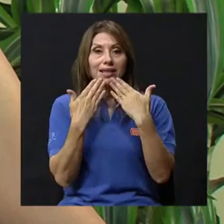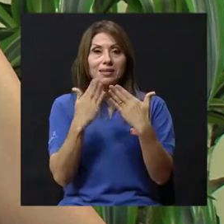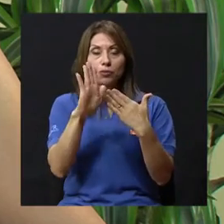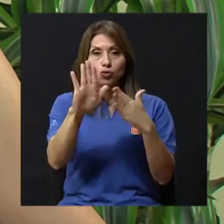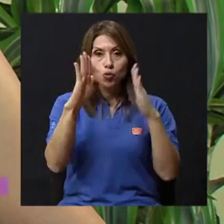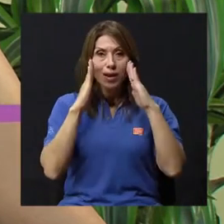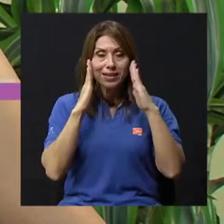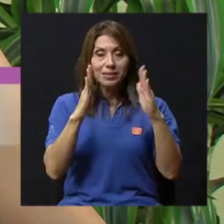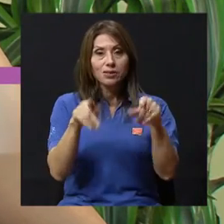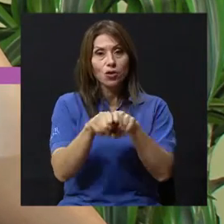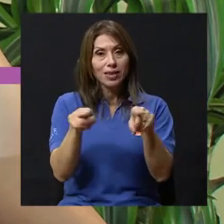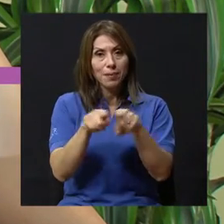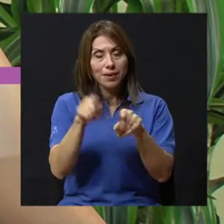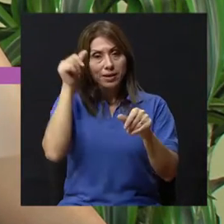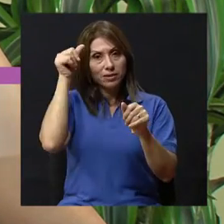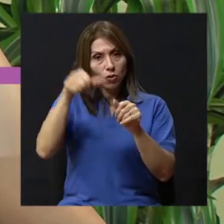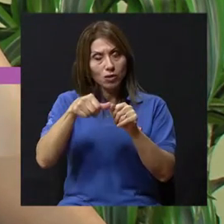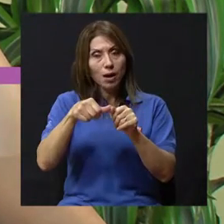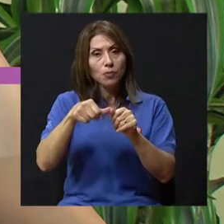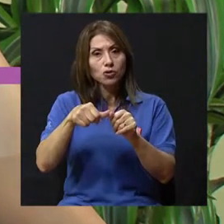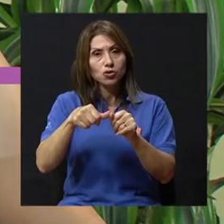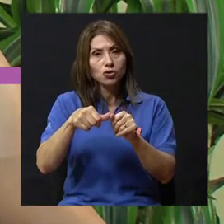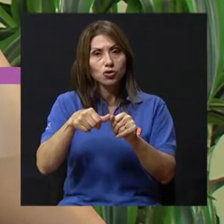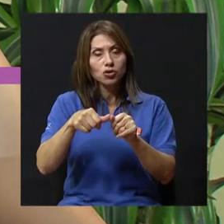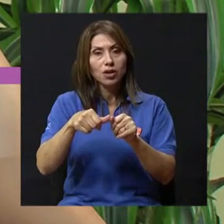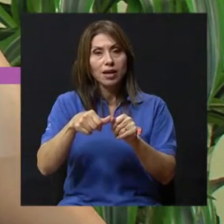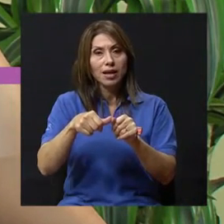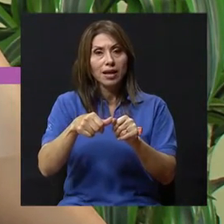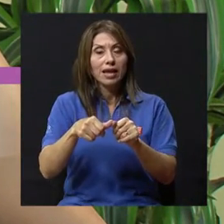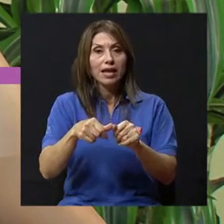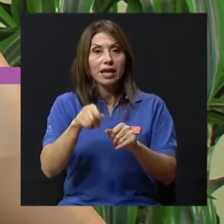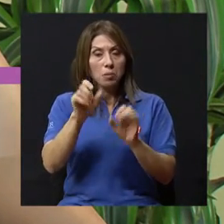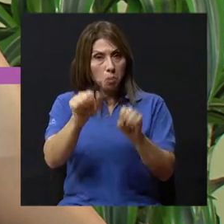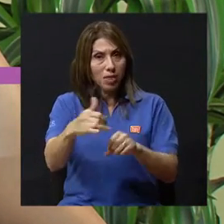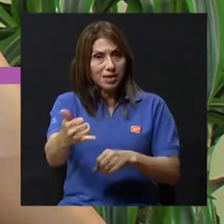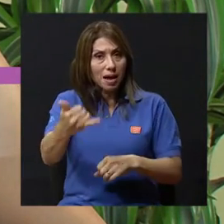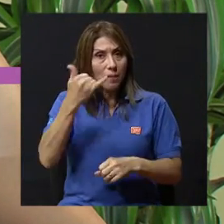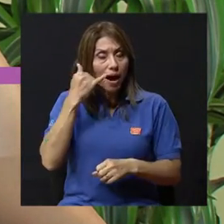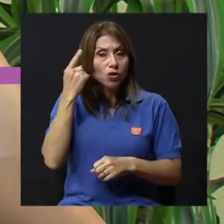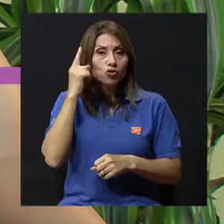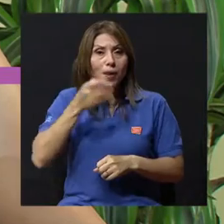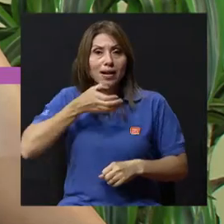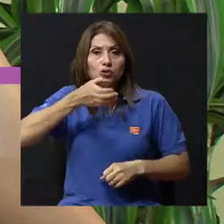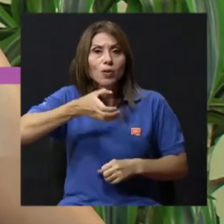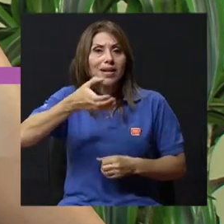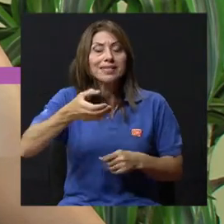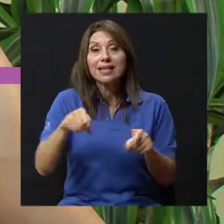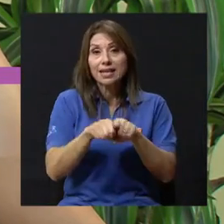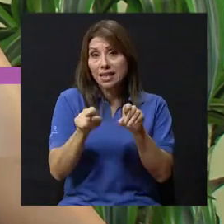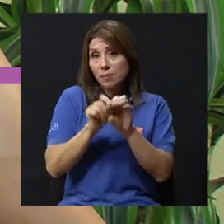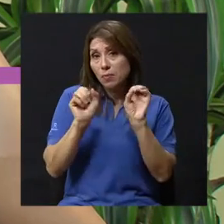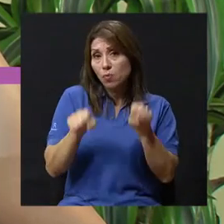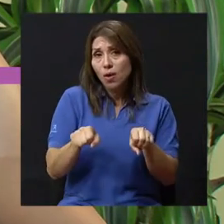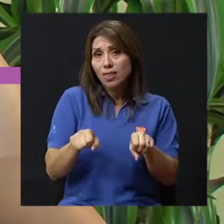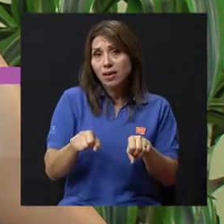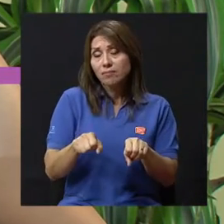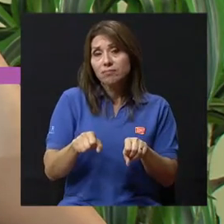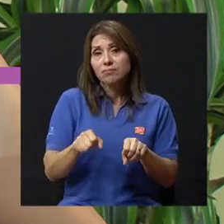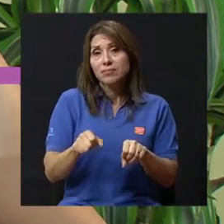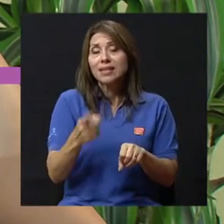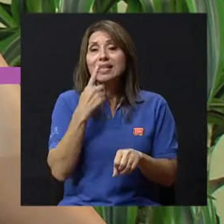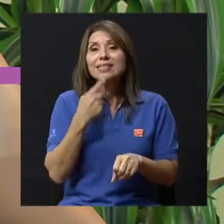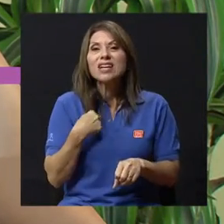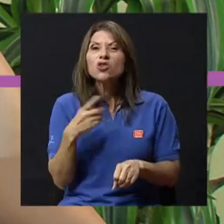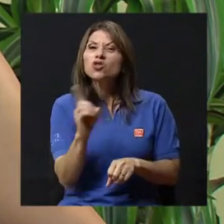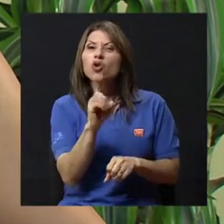Agradecemos su atención y también les recordamos la invitación de llamarnos para hacernos sugerencias y también nos cuenten